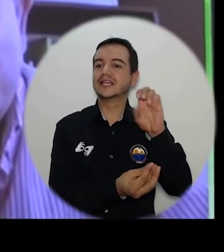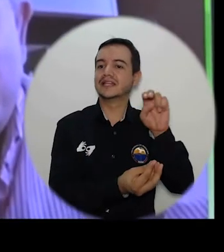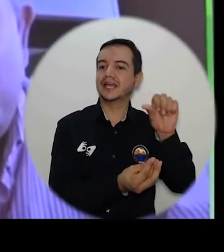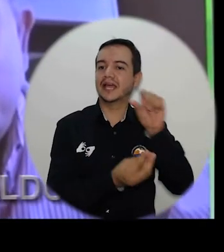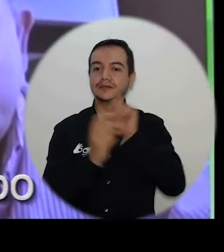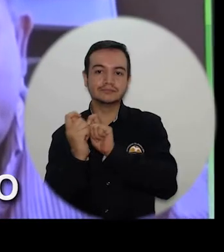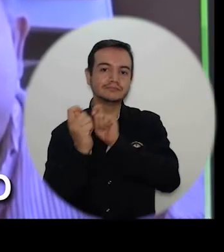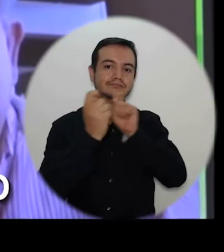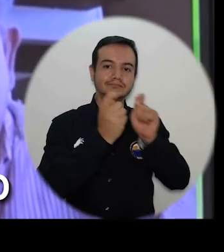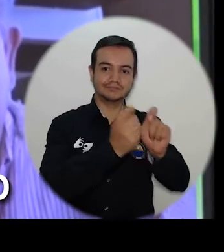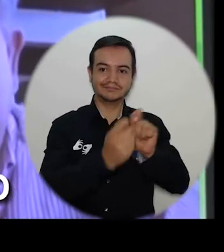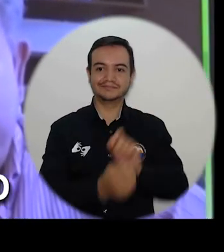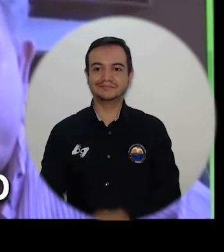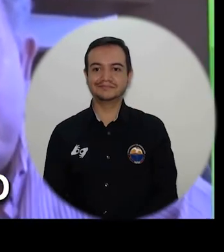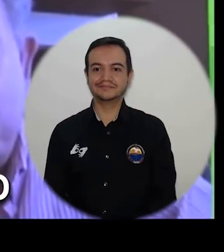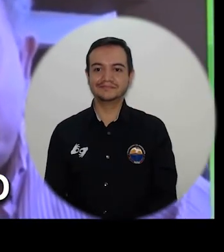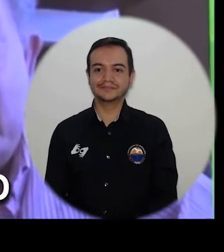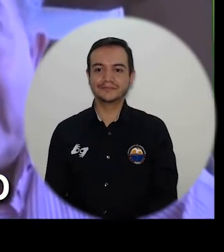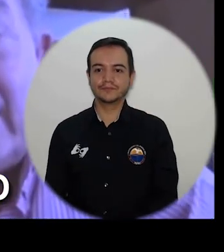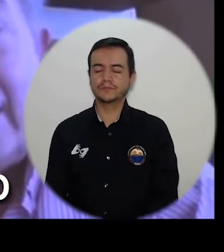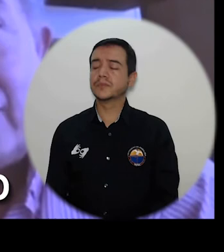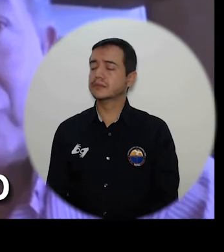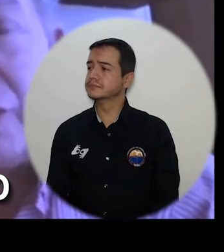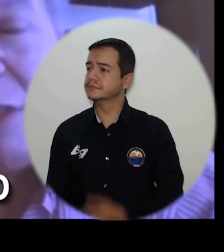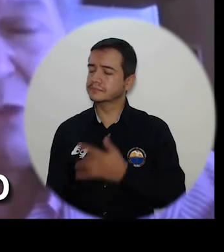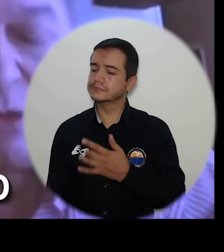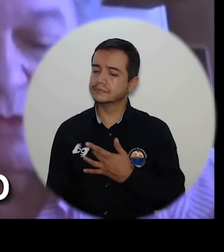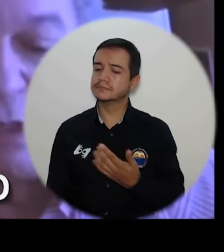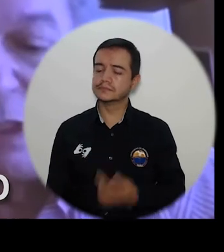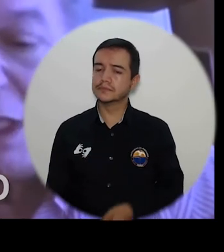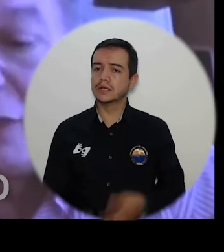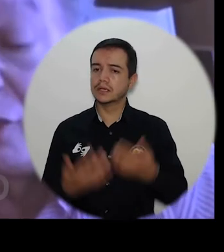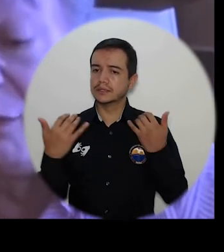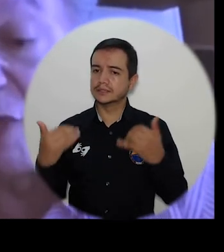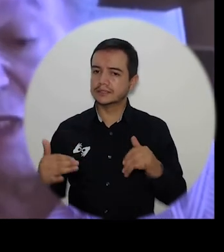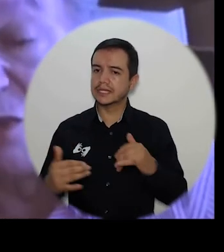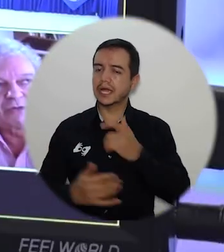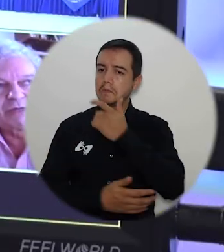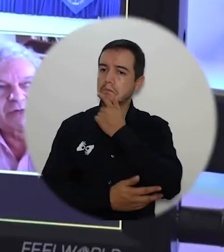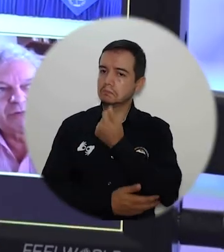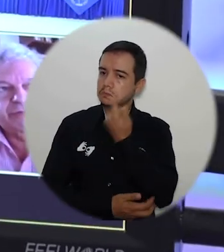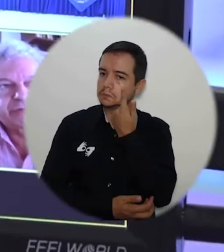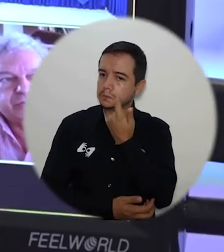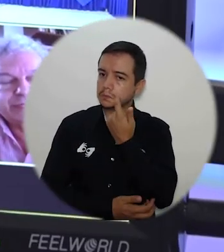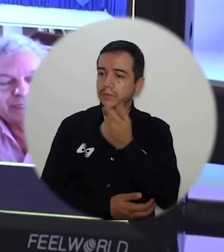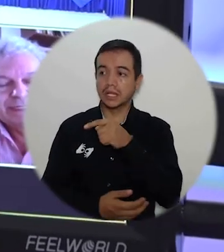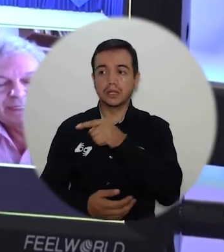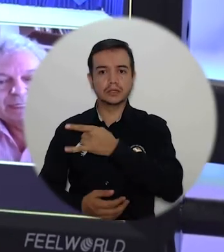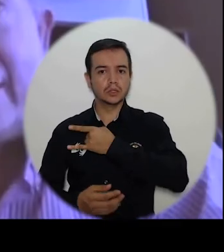duda que ha tenido una proyección importante en los últimos años y ya